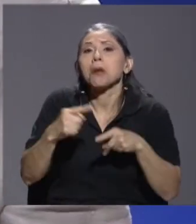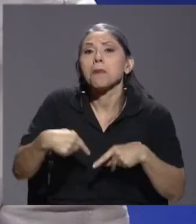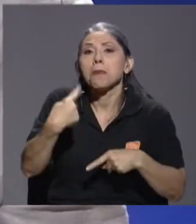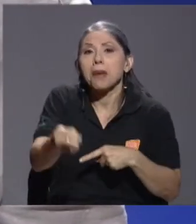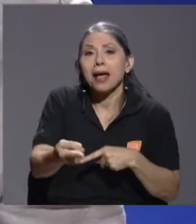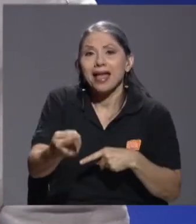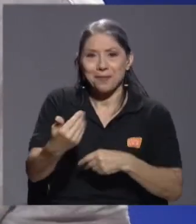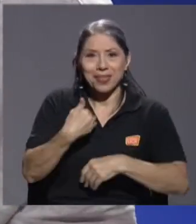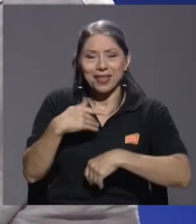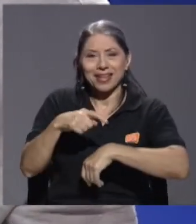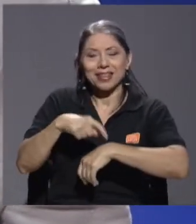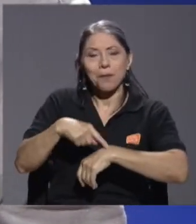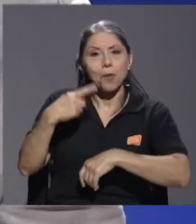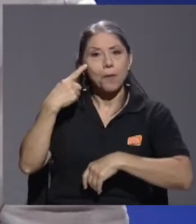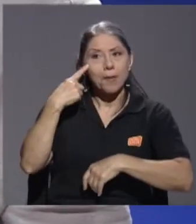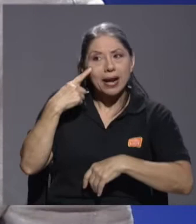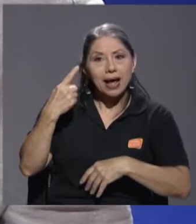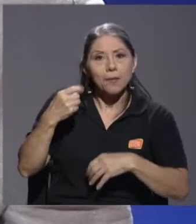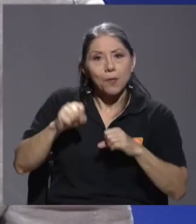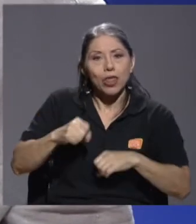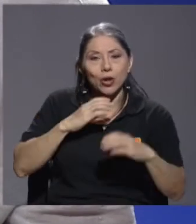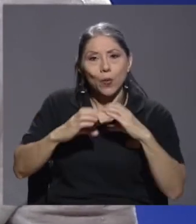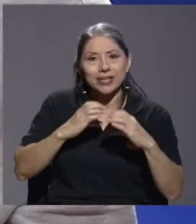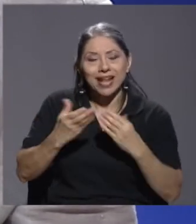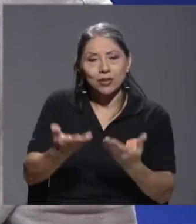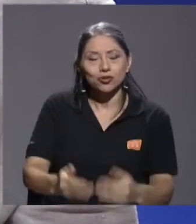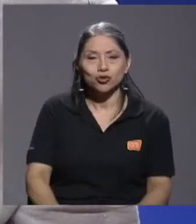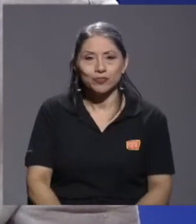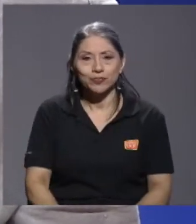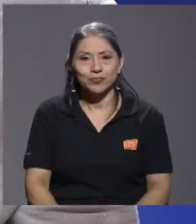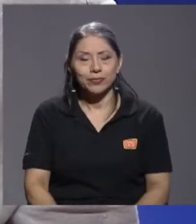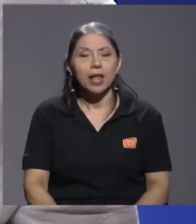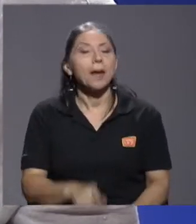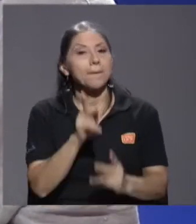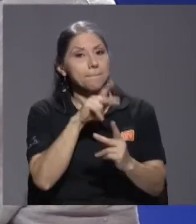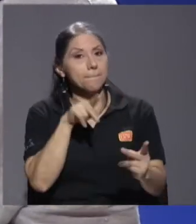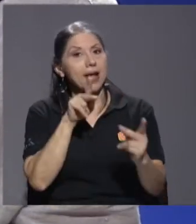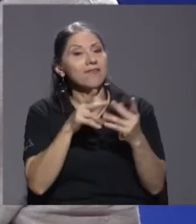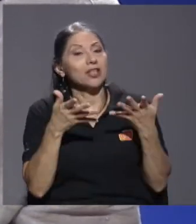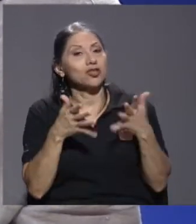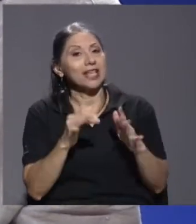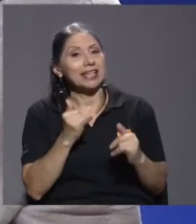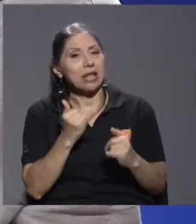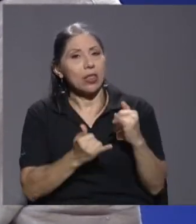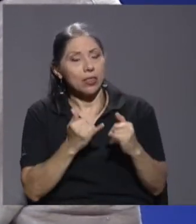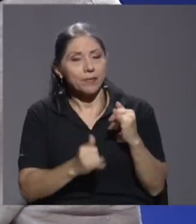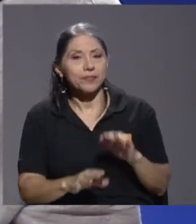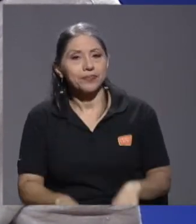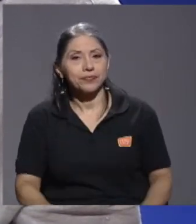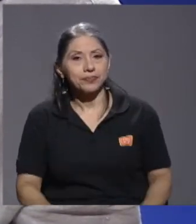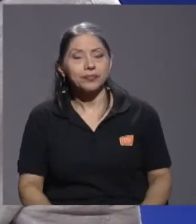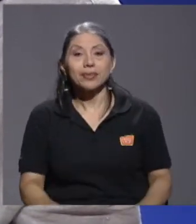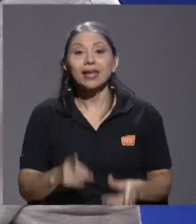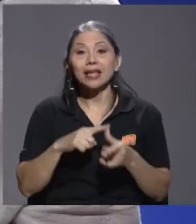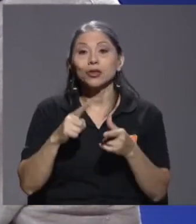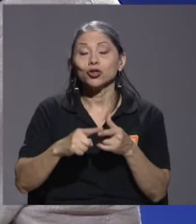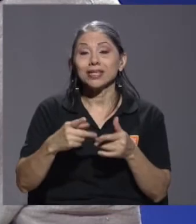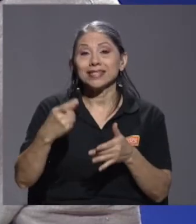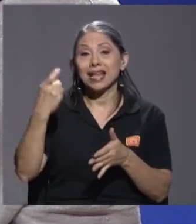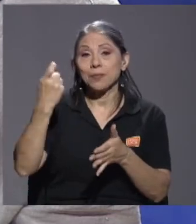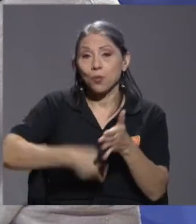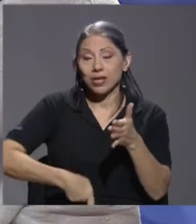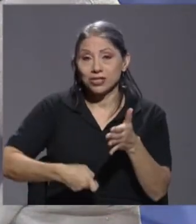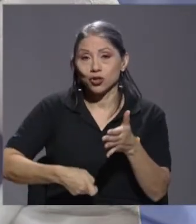un poco de tiempo para poder conversarlos. Perfecto, ya es nada más para terminar, ¿verdad? Entonces, los impuestos